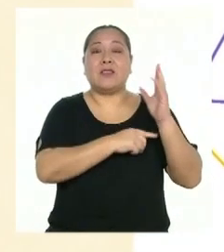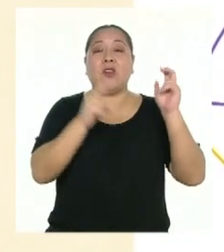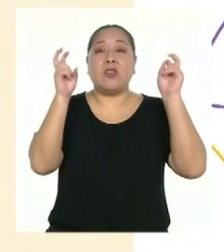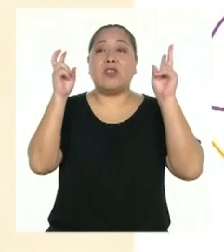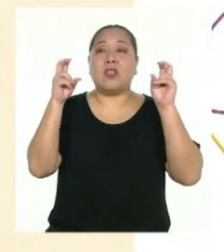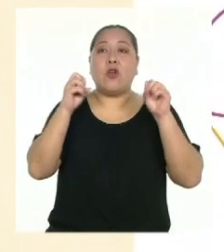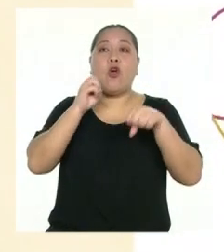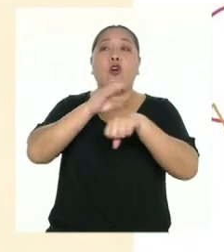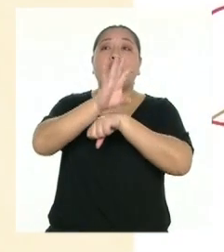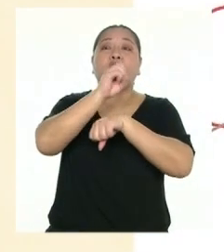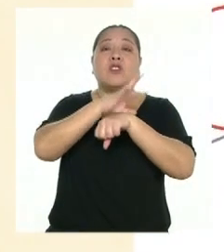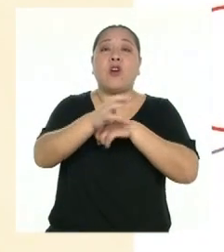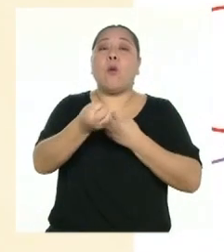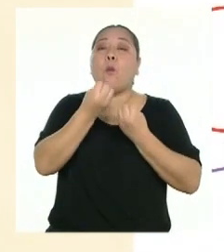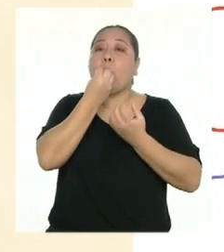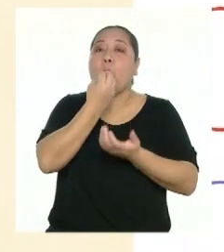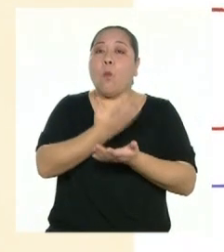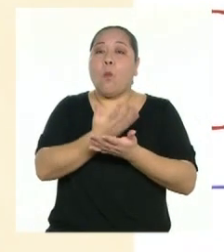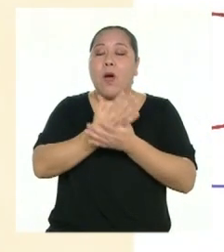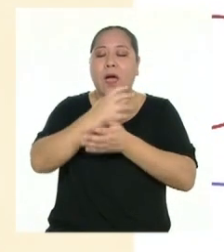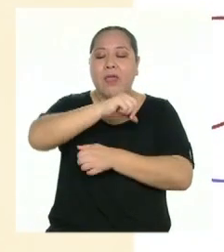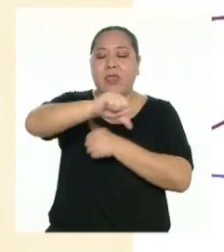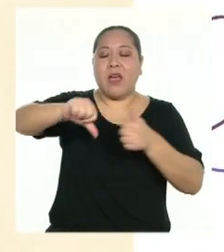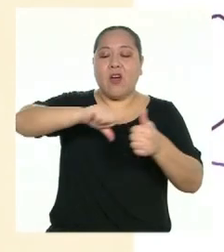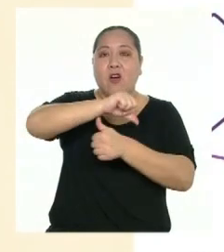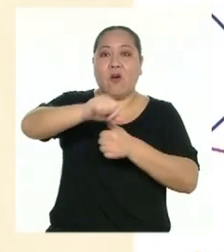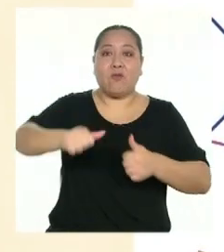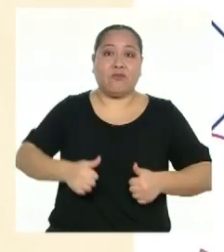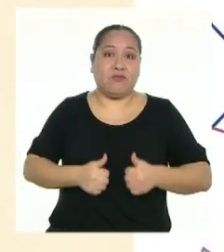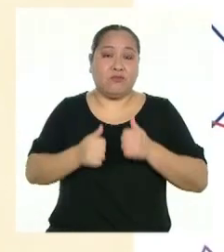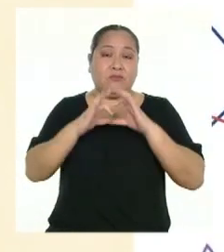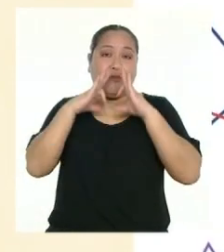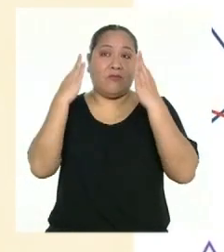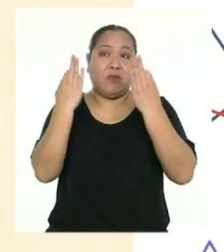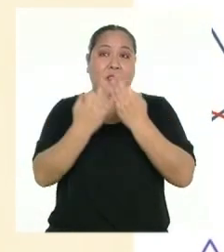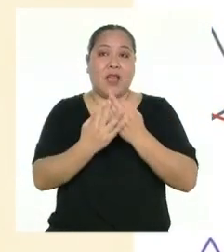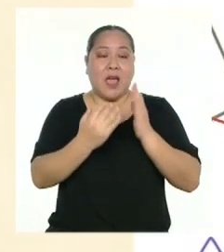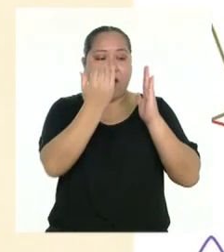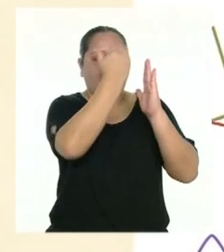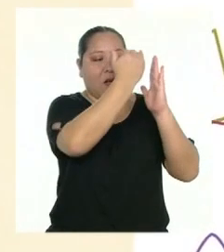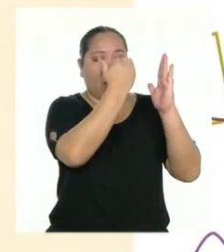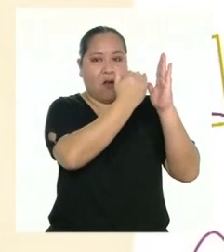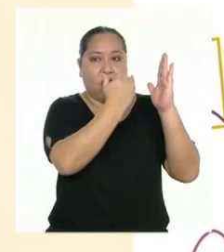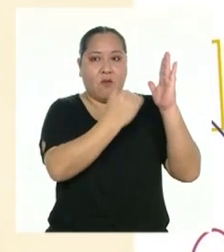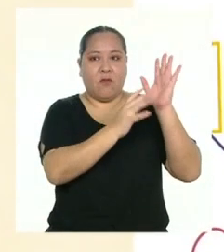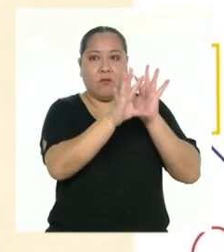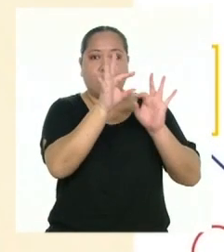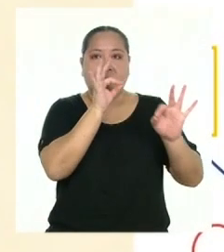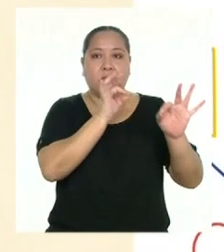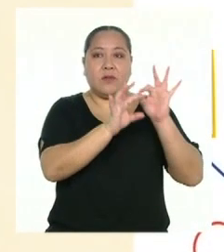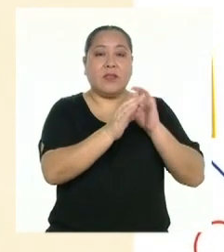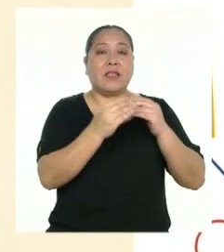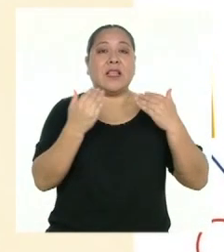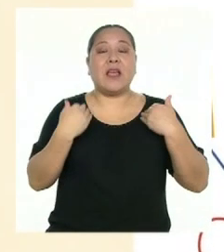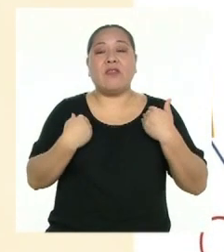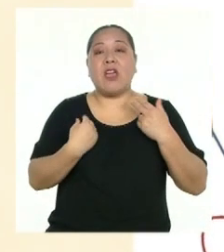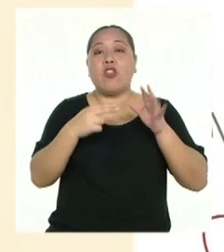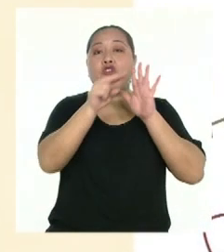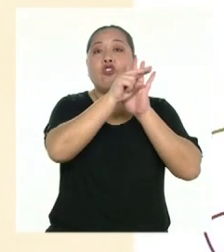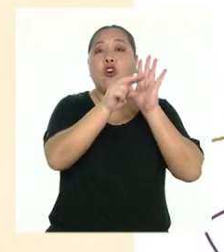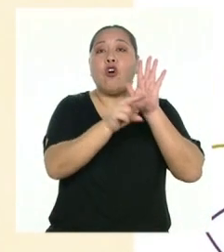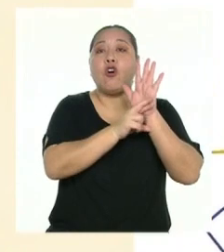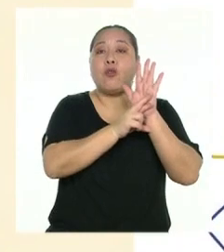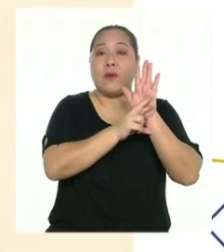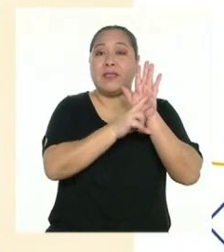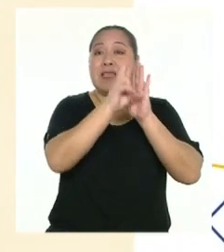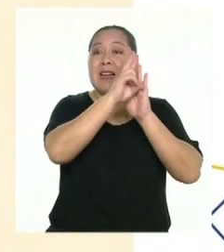Consejos para llevar una buena convivencia familiar. Más abajo encontramos algunos subtítulos que dicen establece normas y roles, comparte